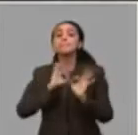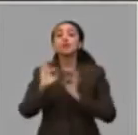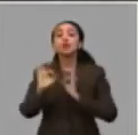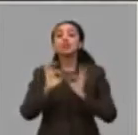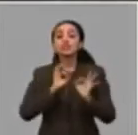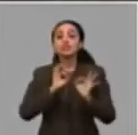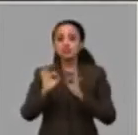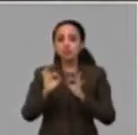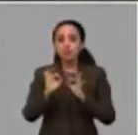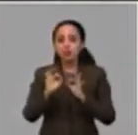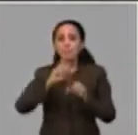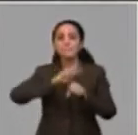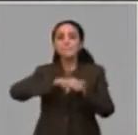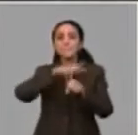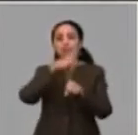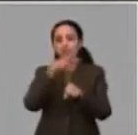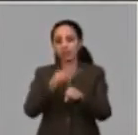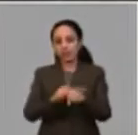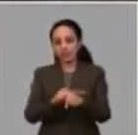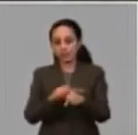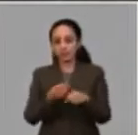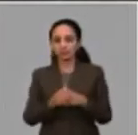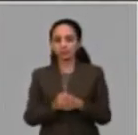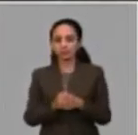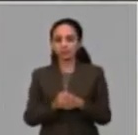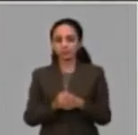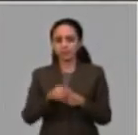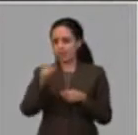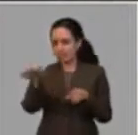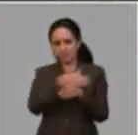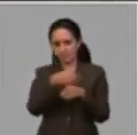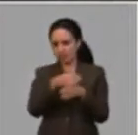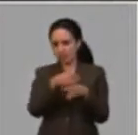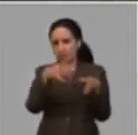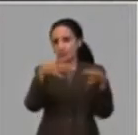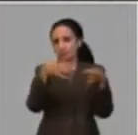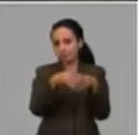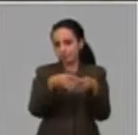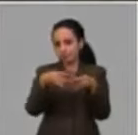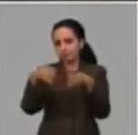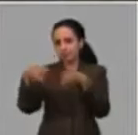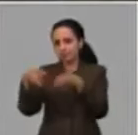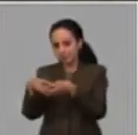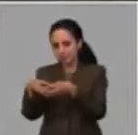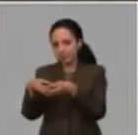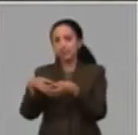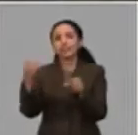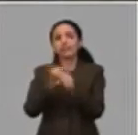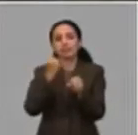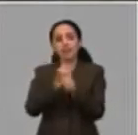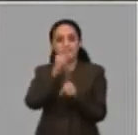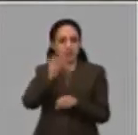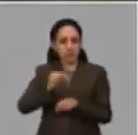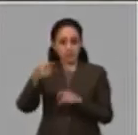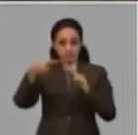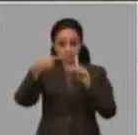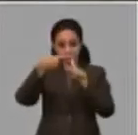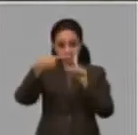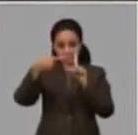protección de forma preventiva. Y aquí hay varios grupos de trabajadores. En primer lugar,